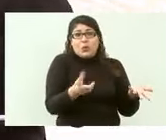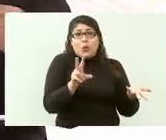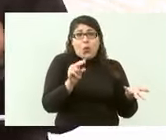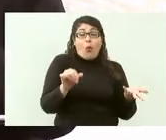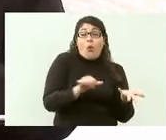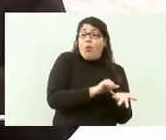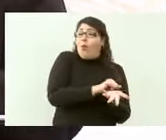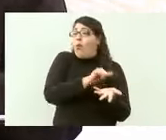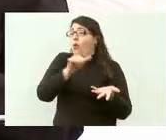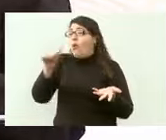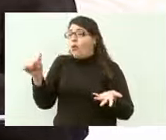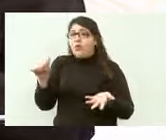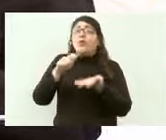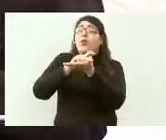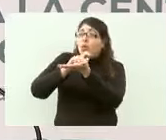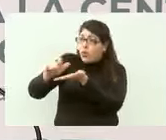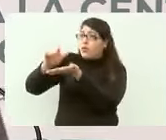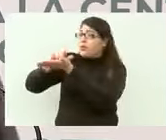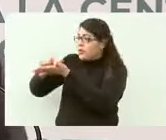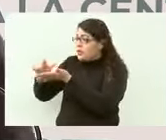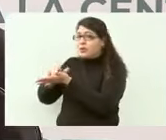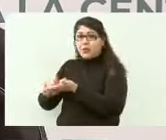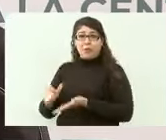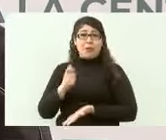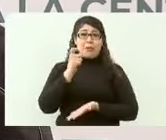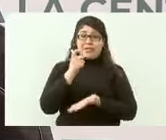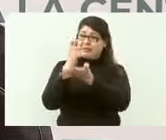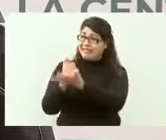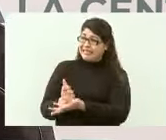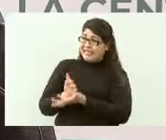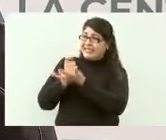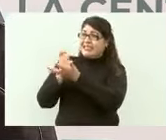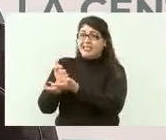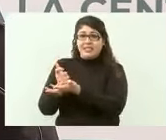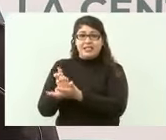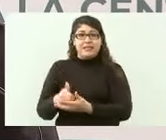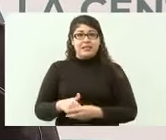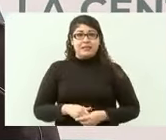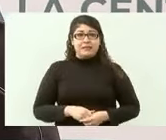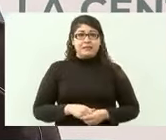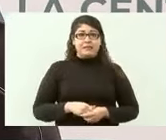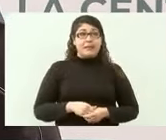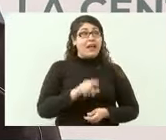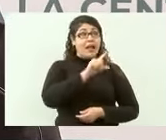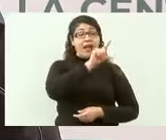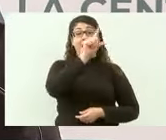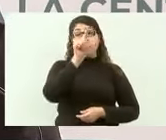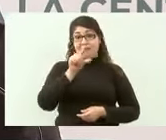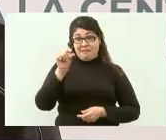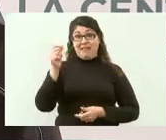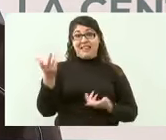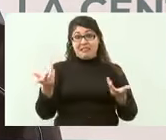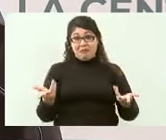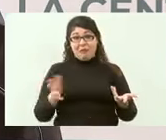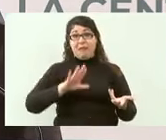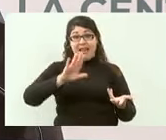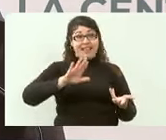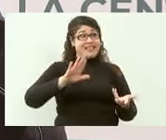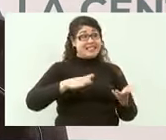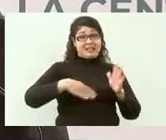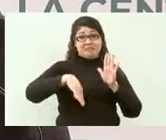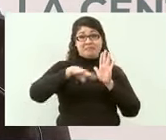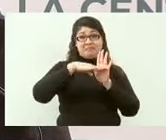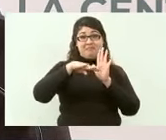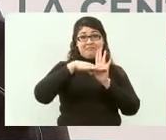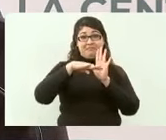frenaron el crecimiento de la Comisión Federal de Electricidad de